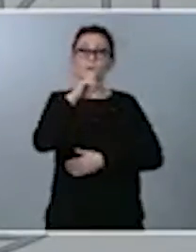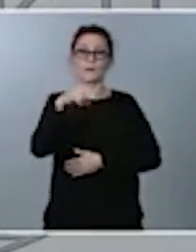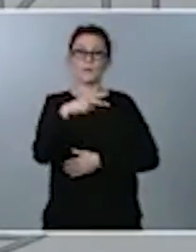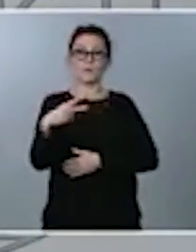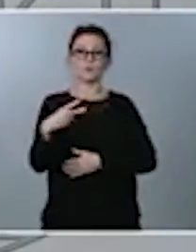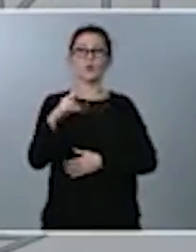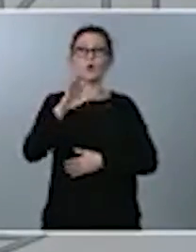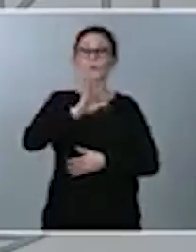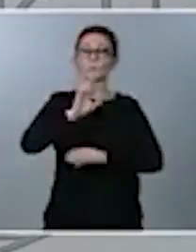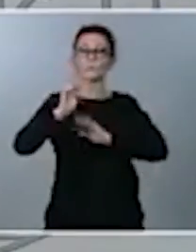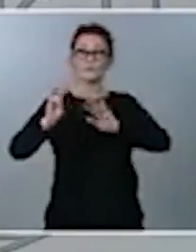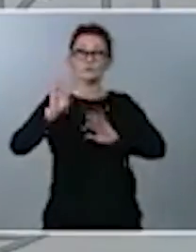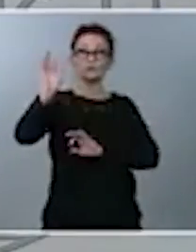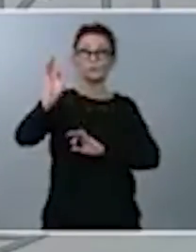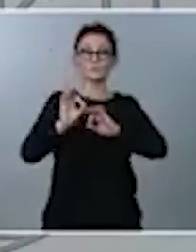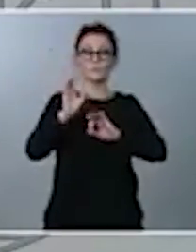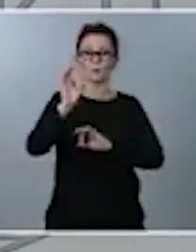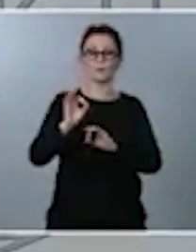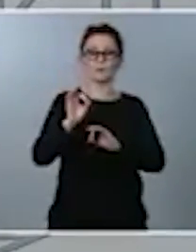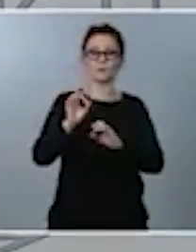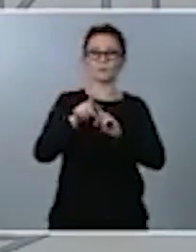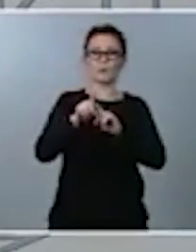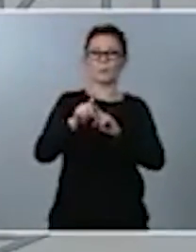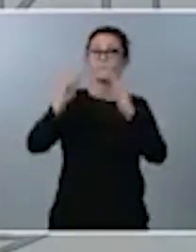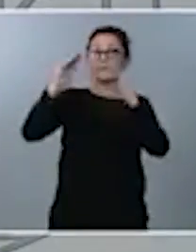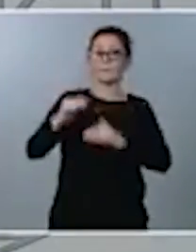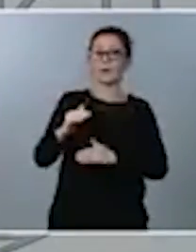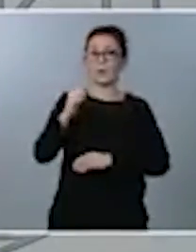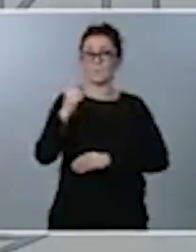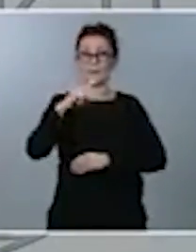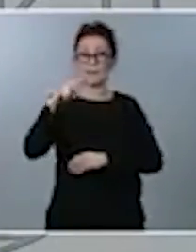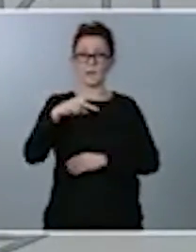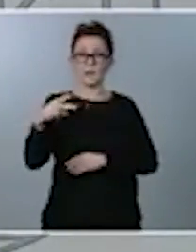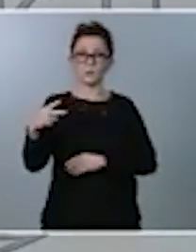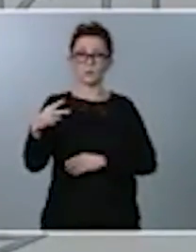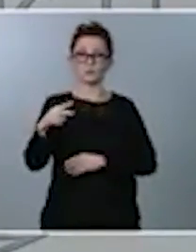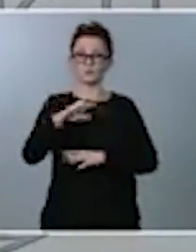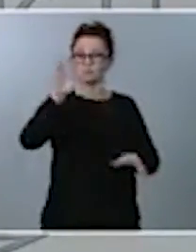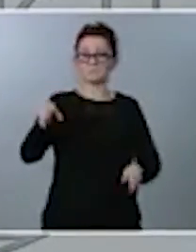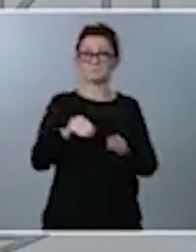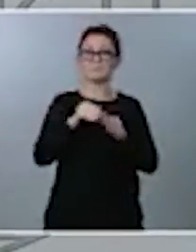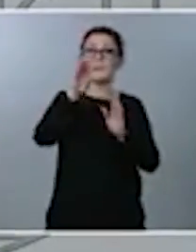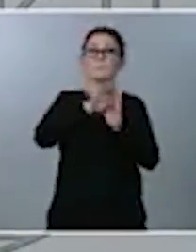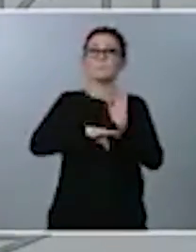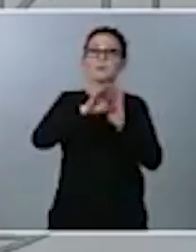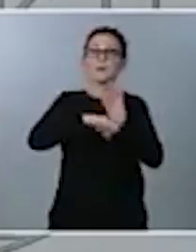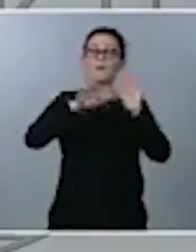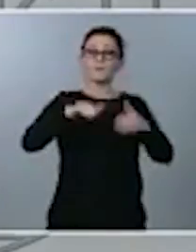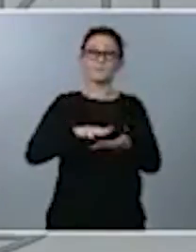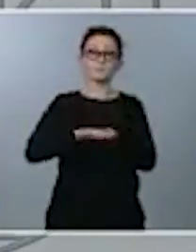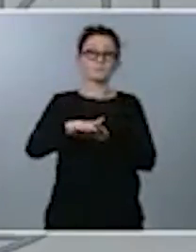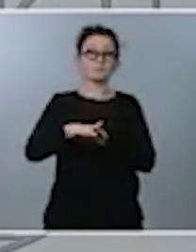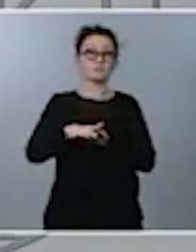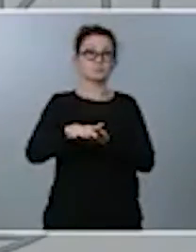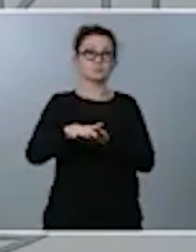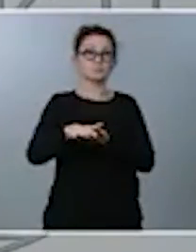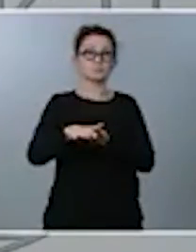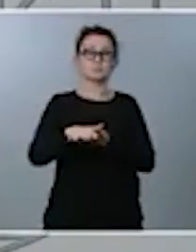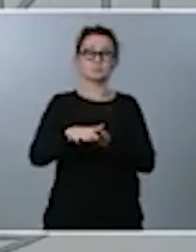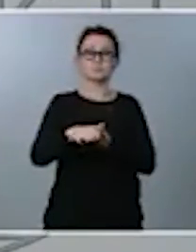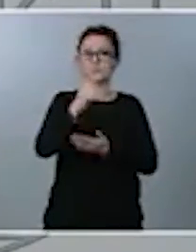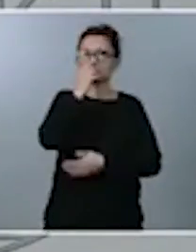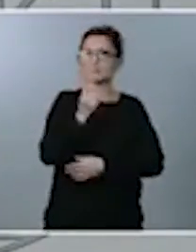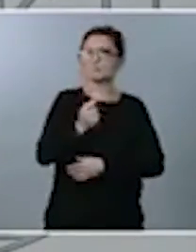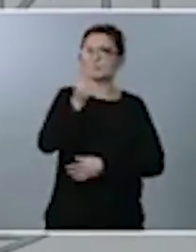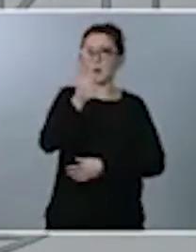% lo hacen por debajo de 1.000 euros. Por tanto, esta medida va a afectar a un número reducido de contribuyentes